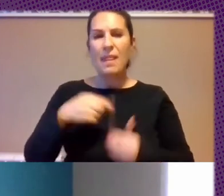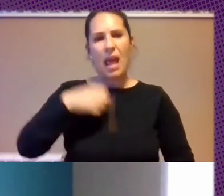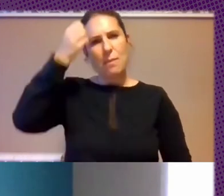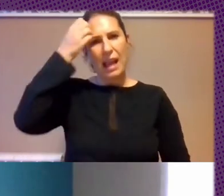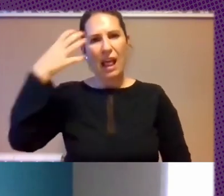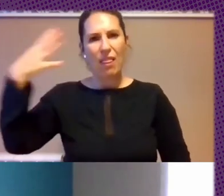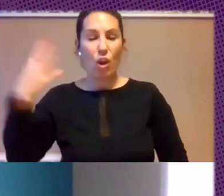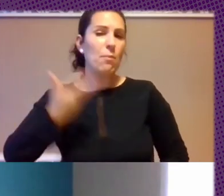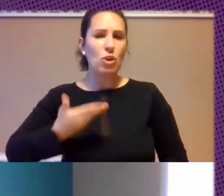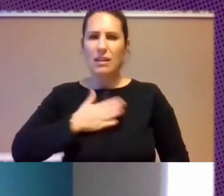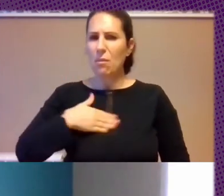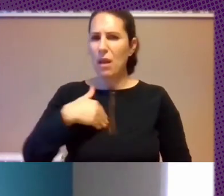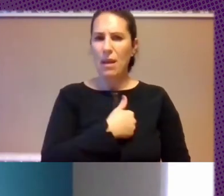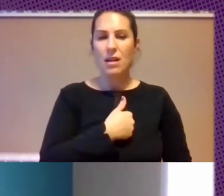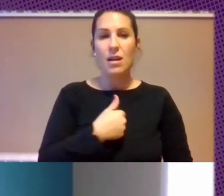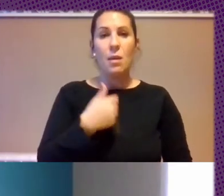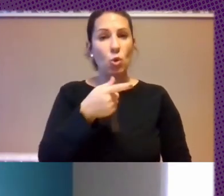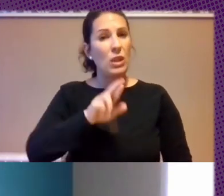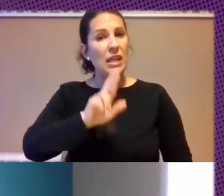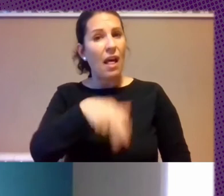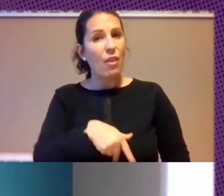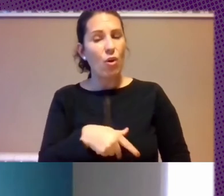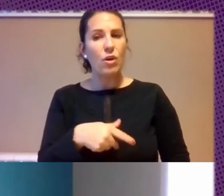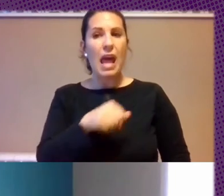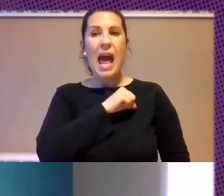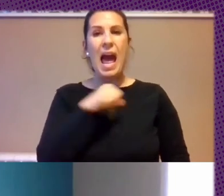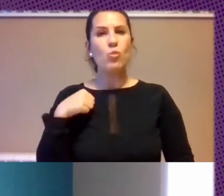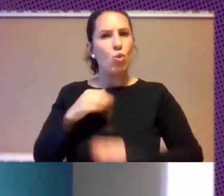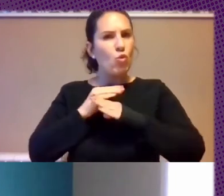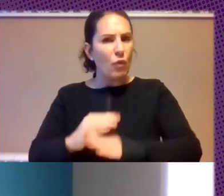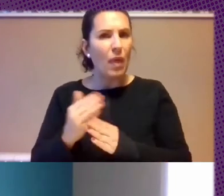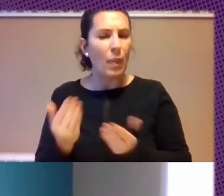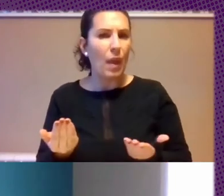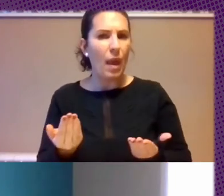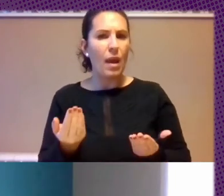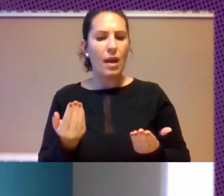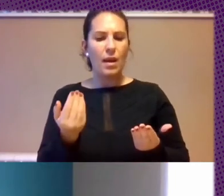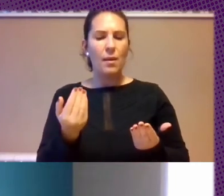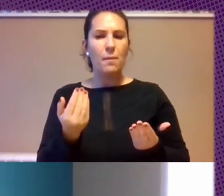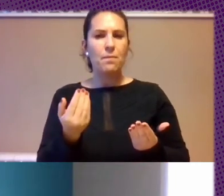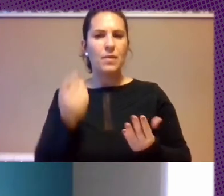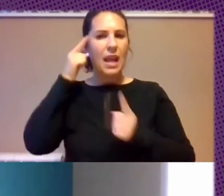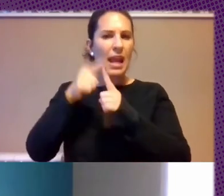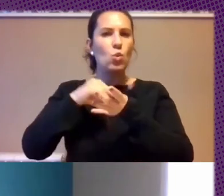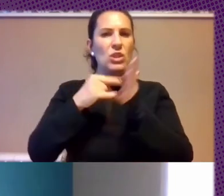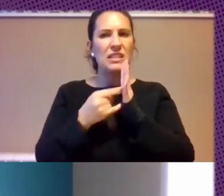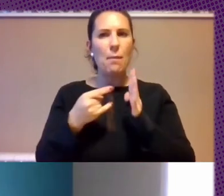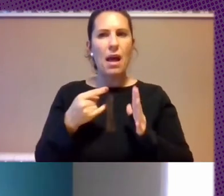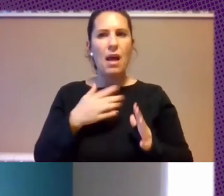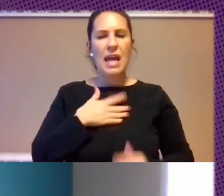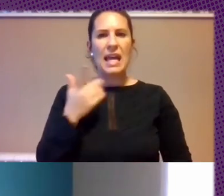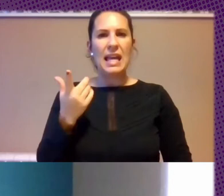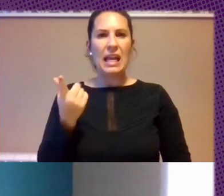Tiene Razón Cómo Pensamos La Autosuficiencia En Un Sistema Capitalista